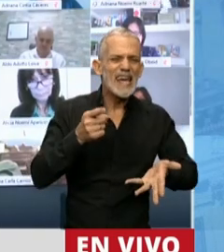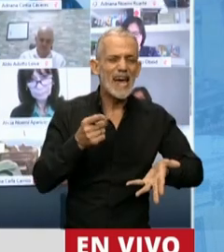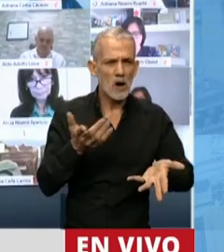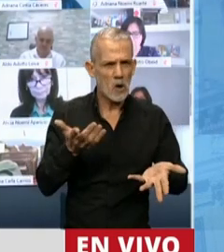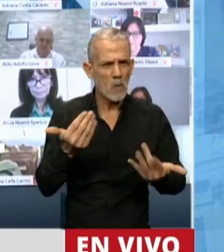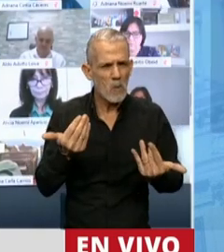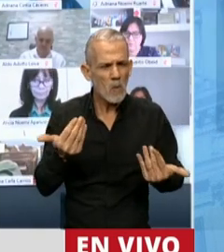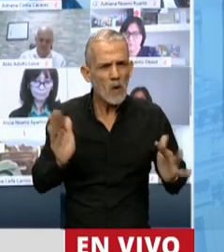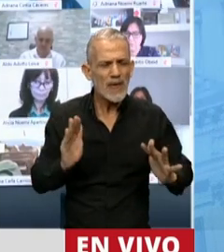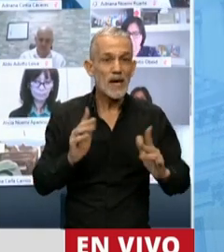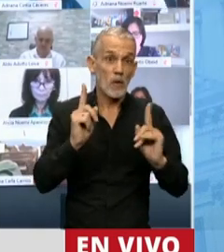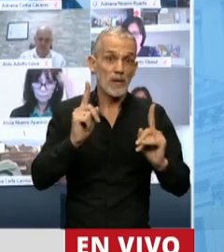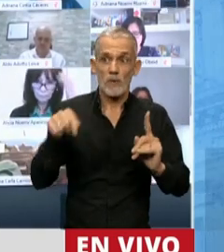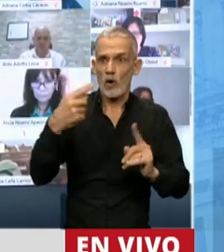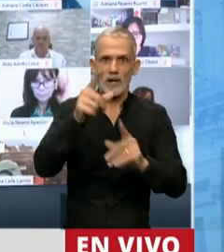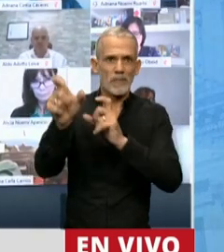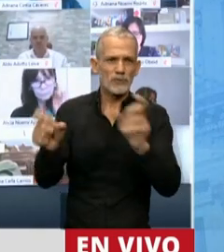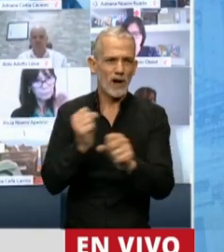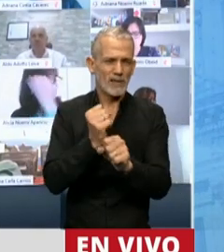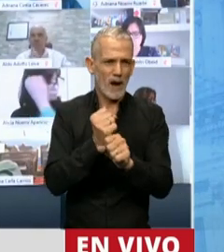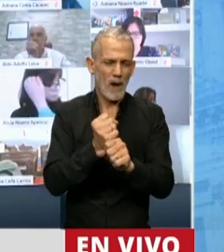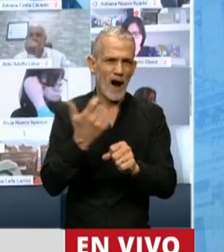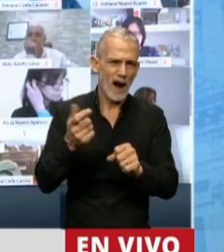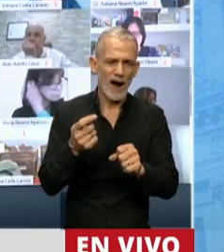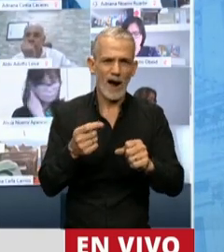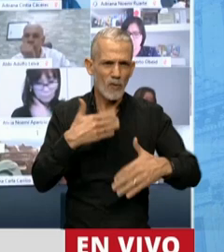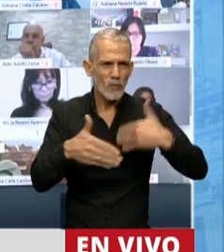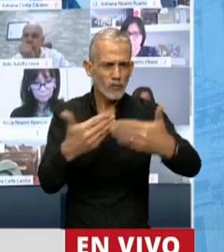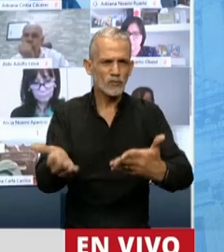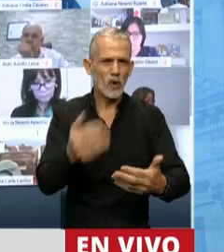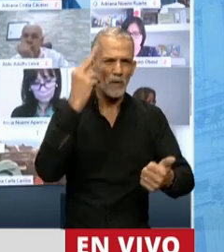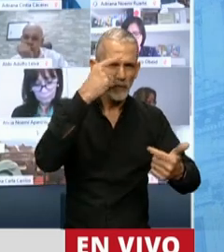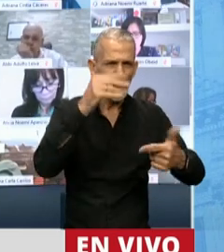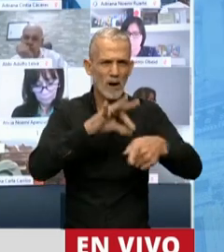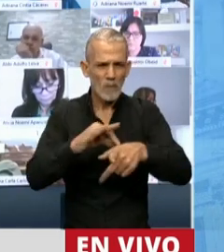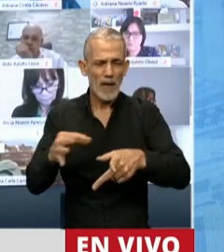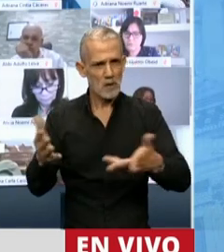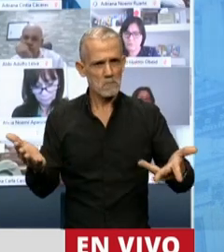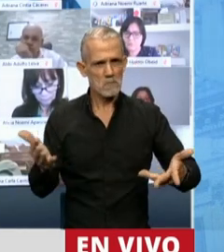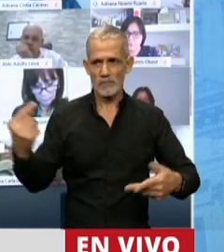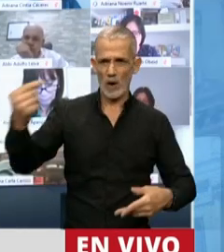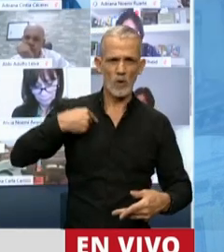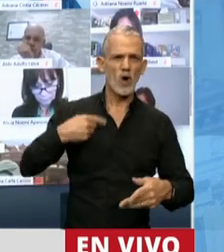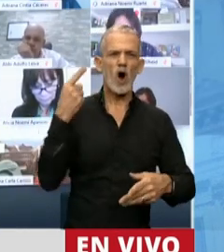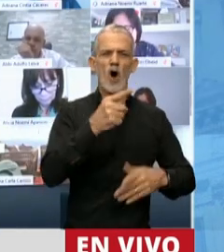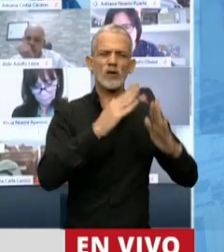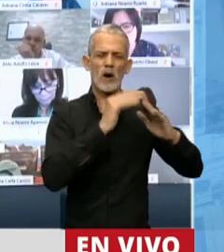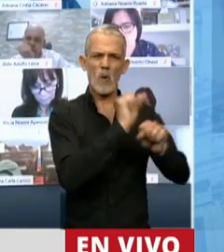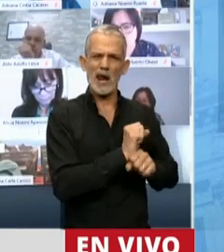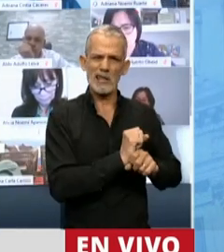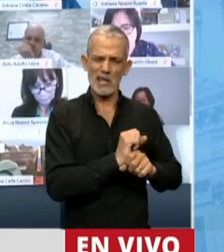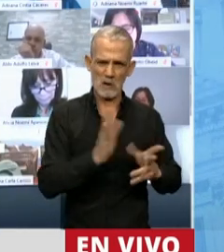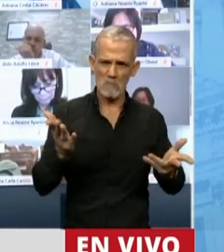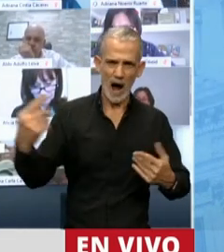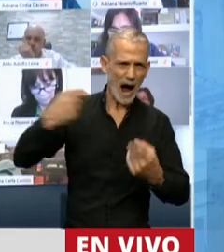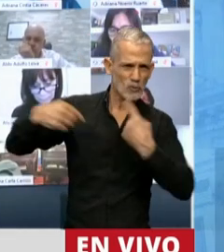precauciones que toman el resto de los trabajadores que mantienen andando al país, nos acusaron de anticuarentena, nos acusaron